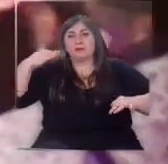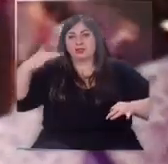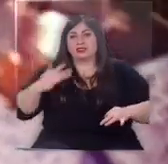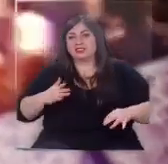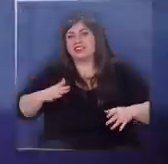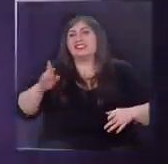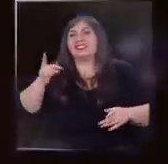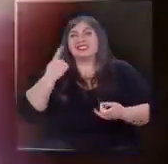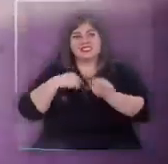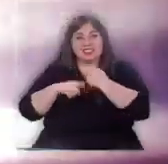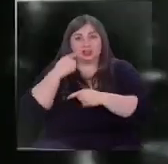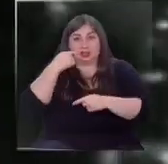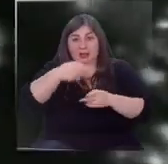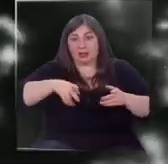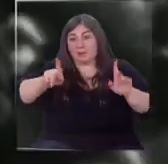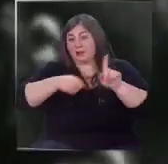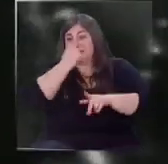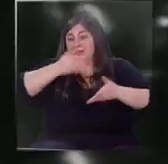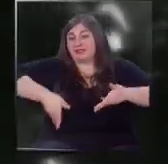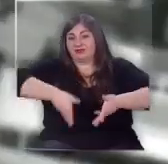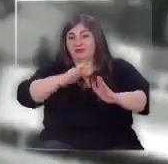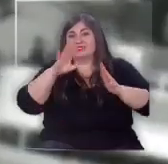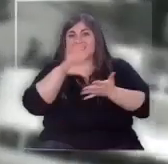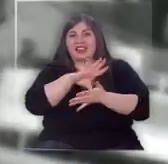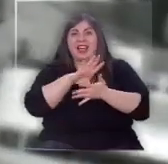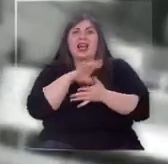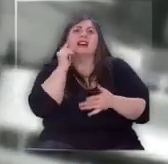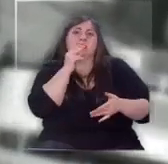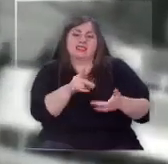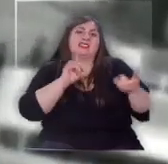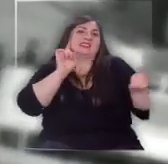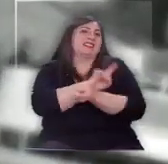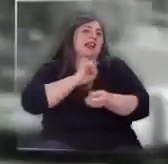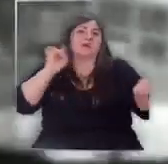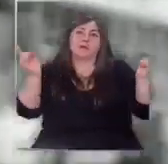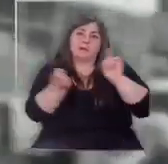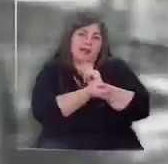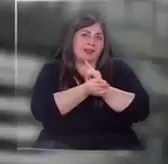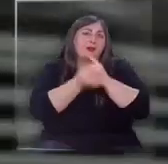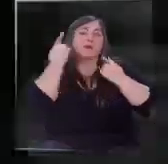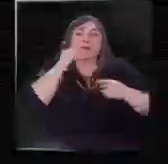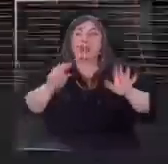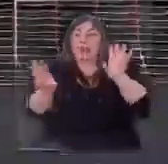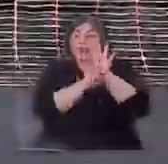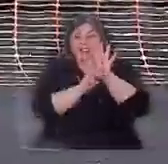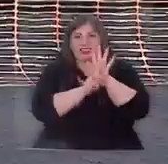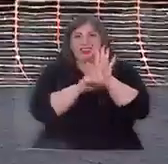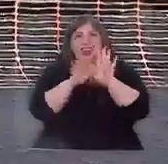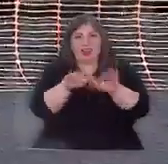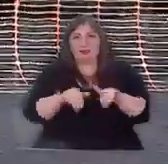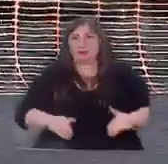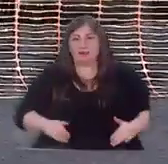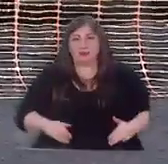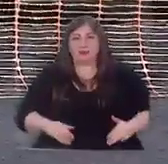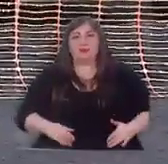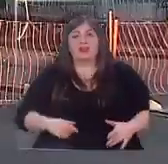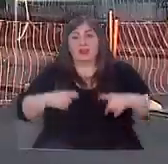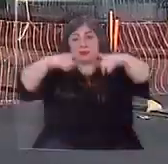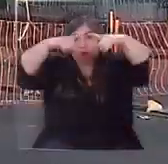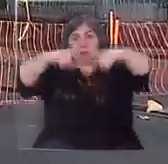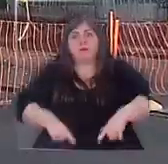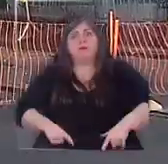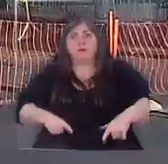avenida del país. Tras ello, se han segregado pistas, cambiado el pavimento, pero mantuvo la identidad. El socavón